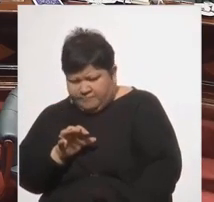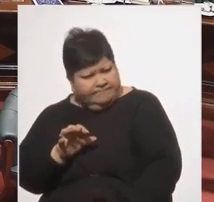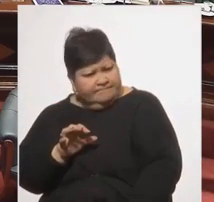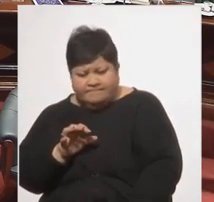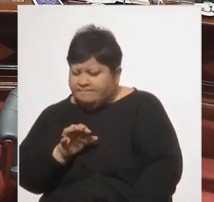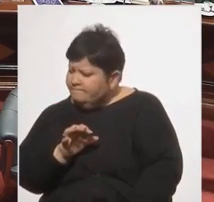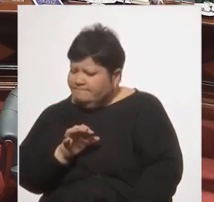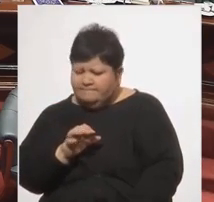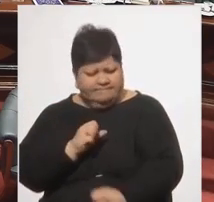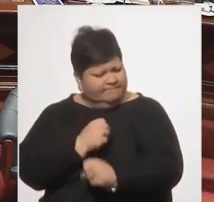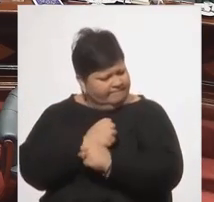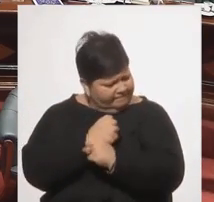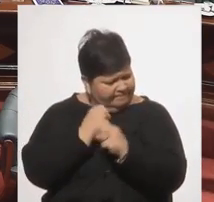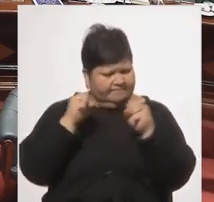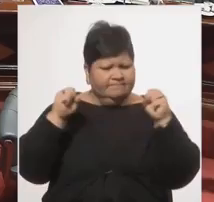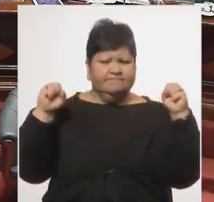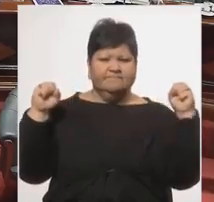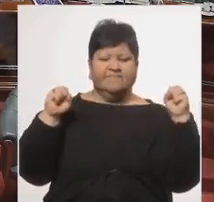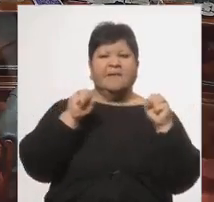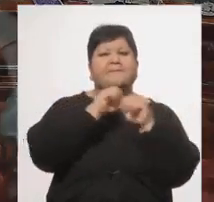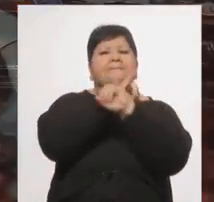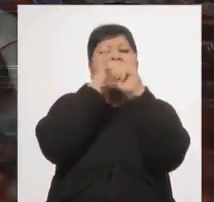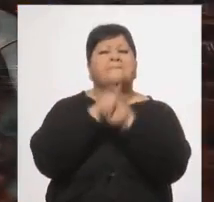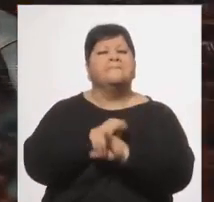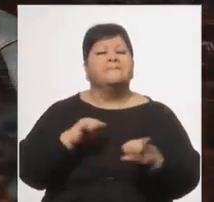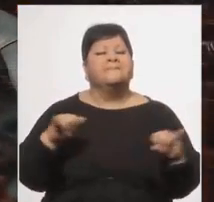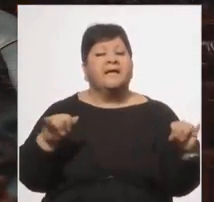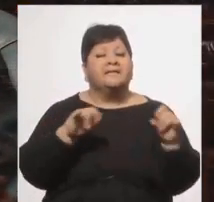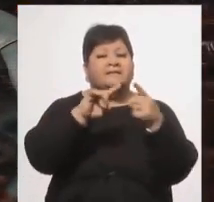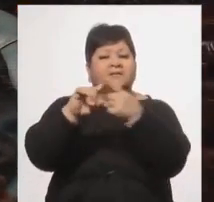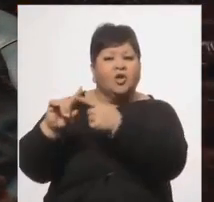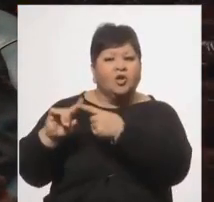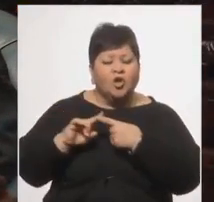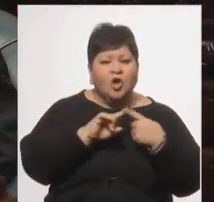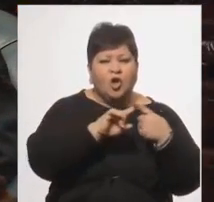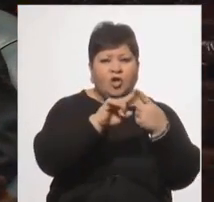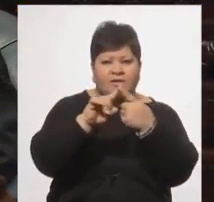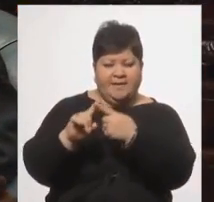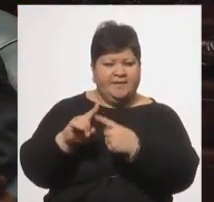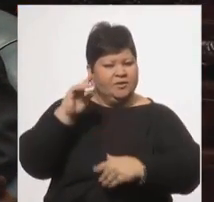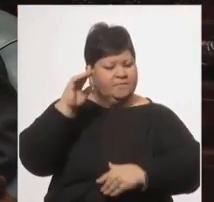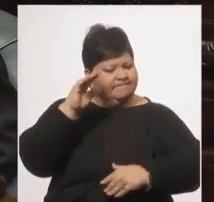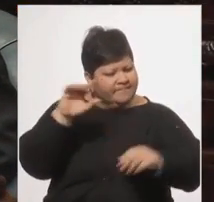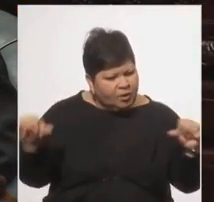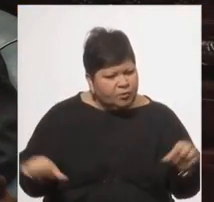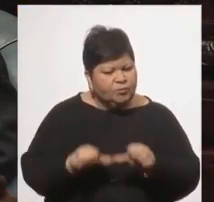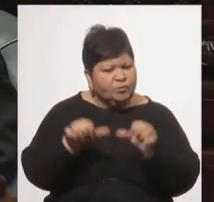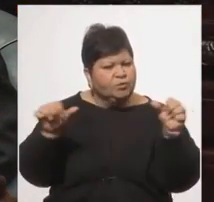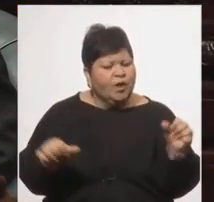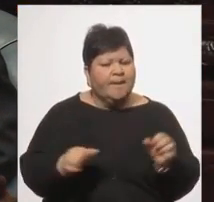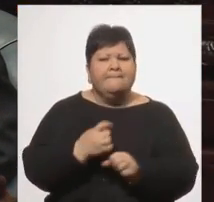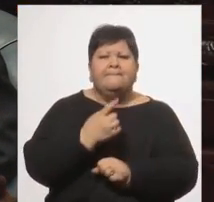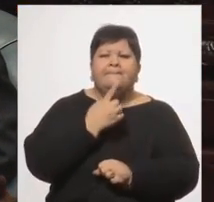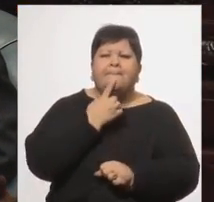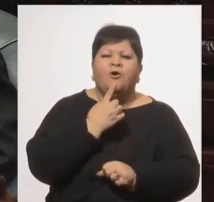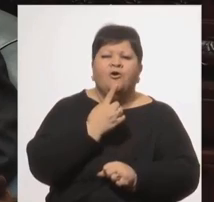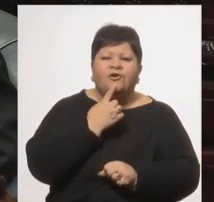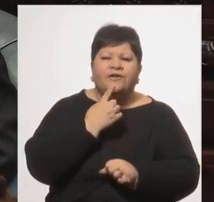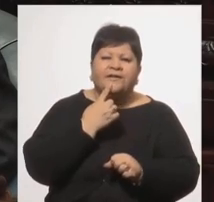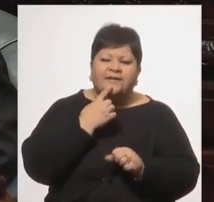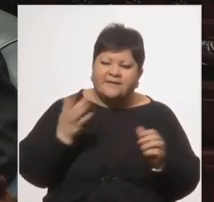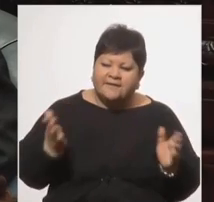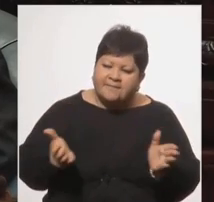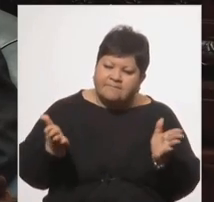un relato de paz de concordia y de construcción en clave política tal como lo hiciera el general